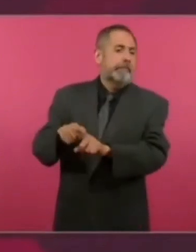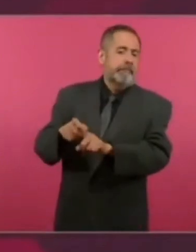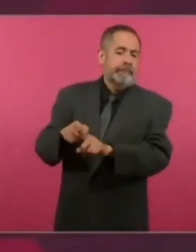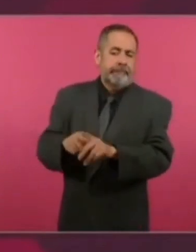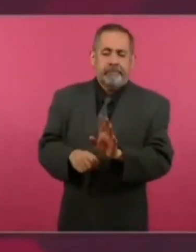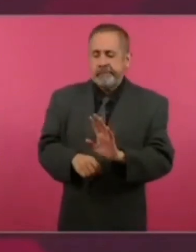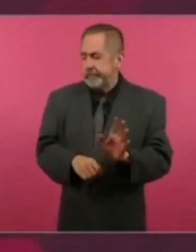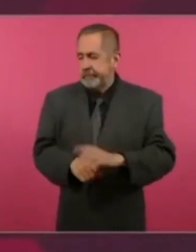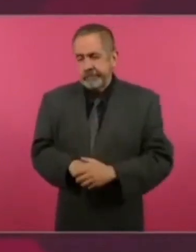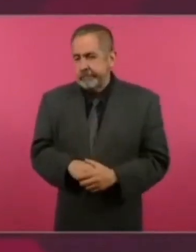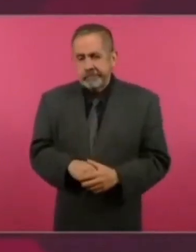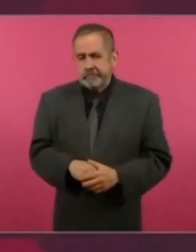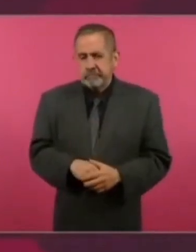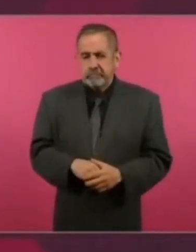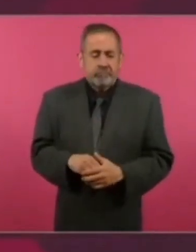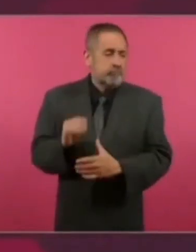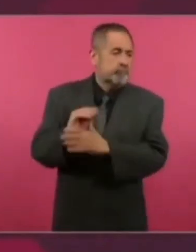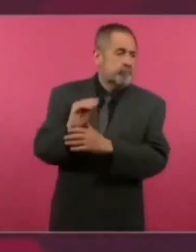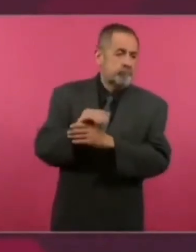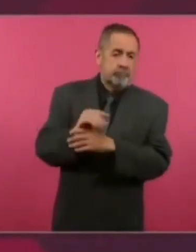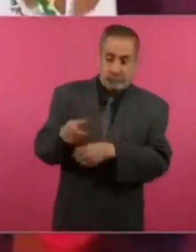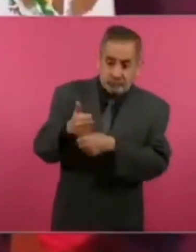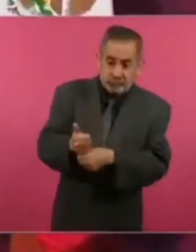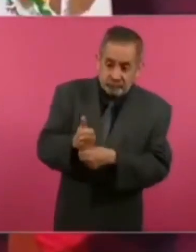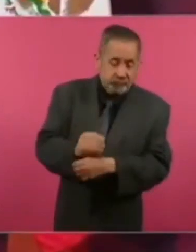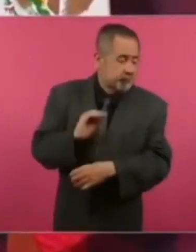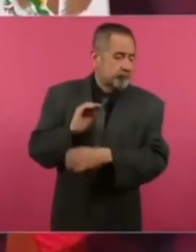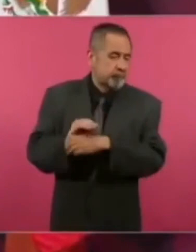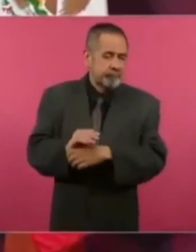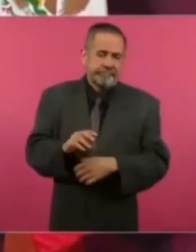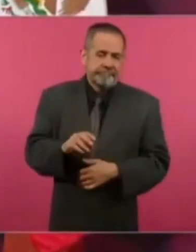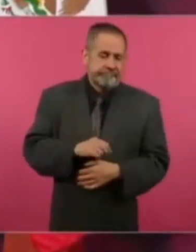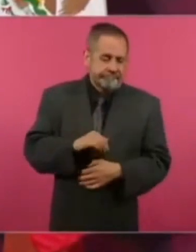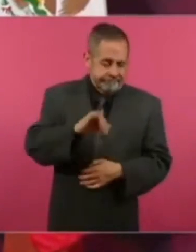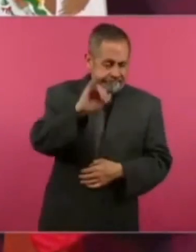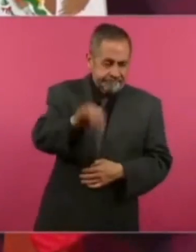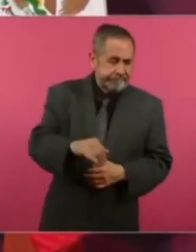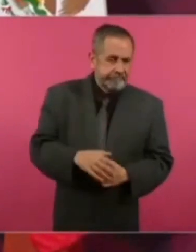Nunca le he dado la espalda al que sufre. Jamás.